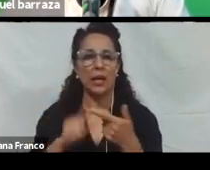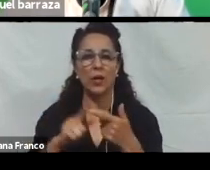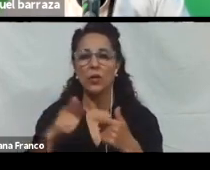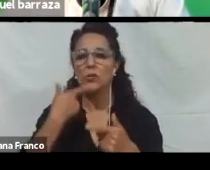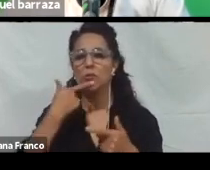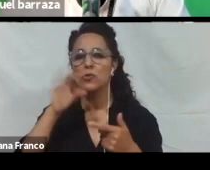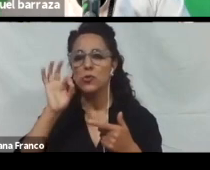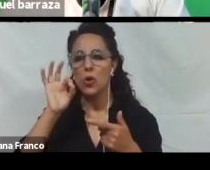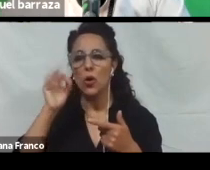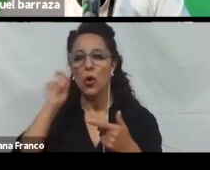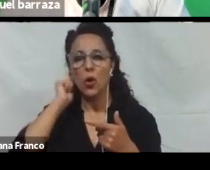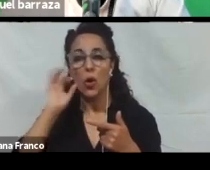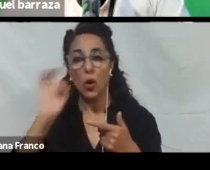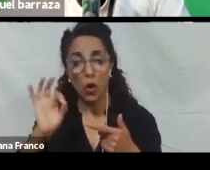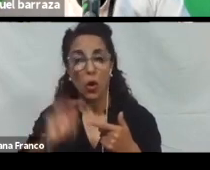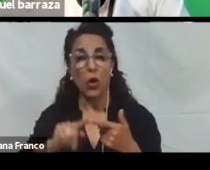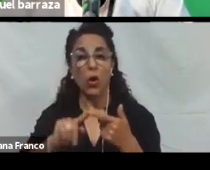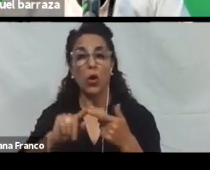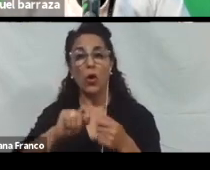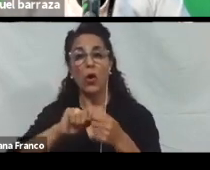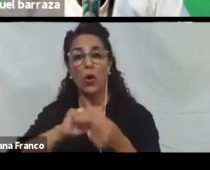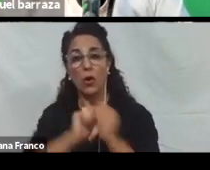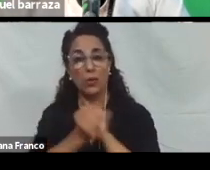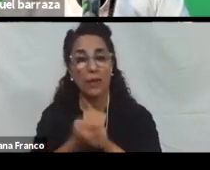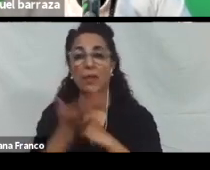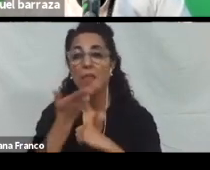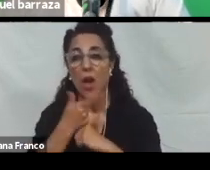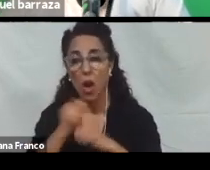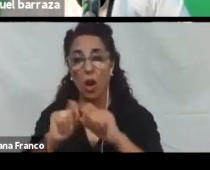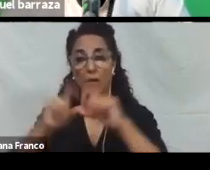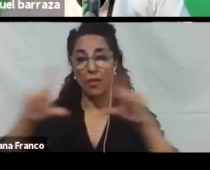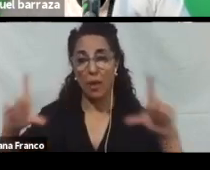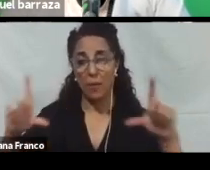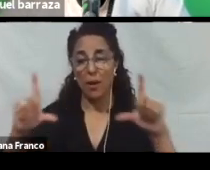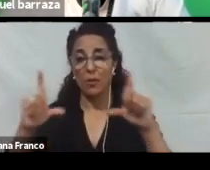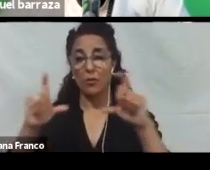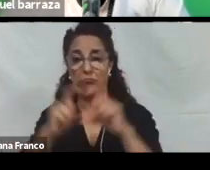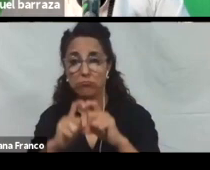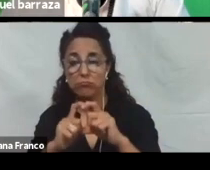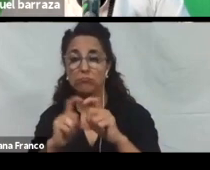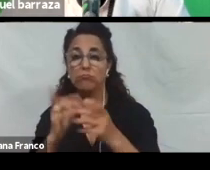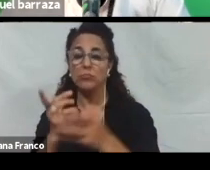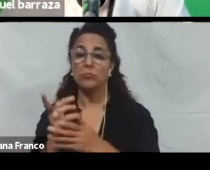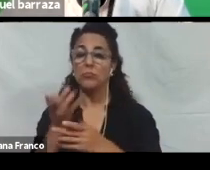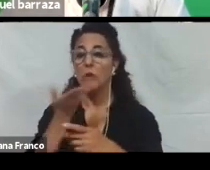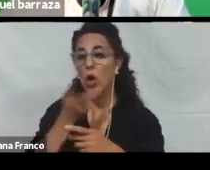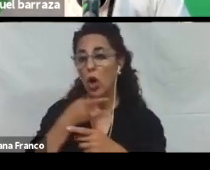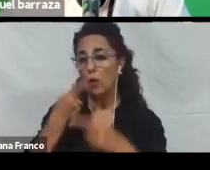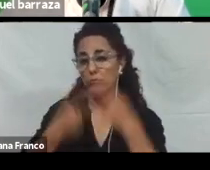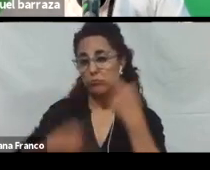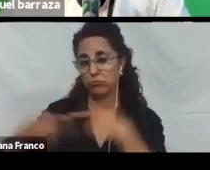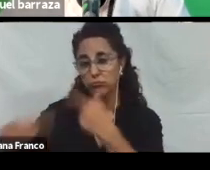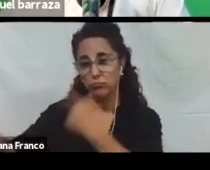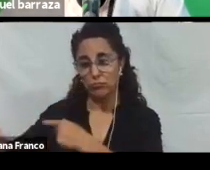Te permite modificar. El contraste. El contraste. De colores. El tamaño de fuente. Entre otras cosas. Te permite